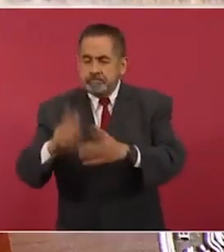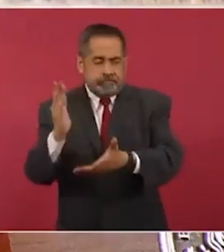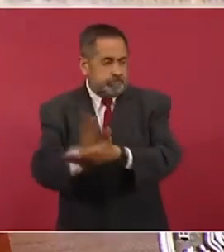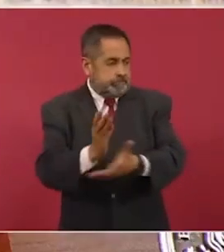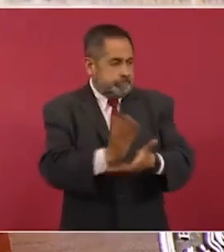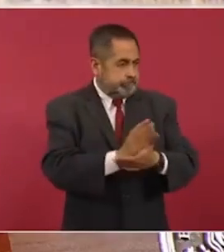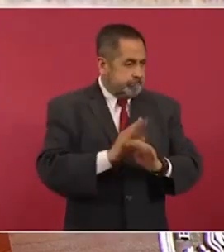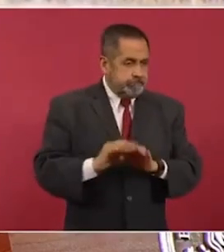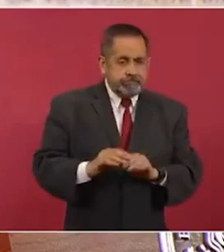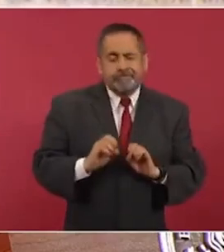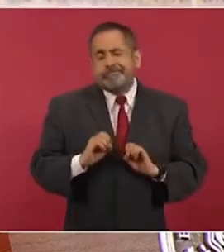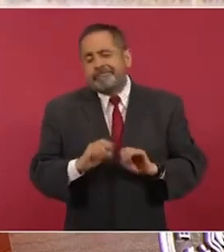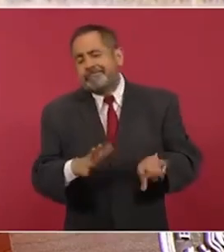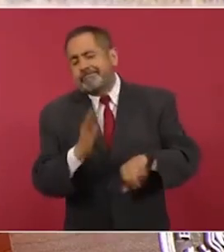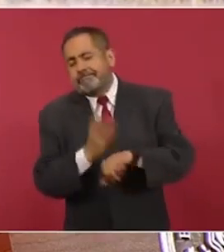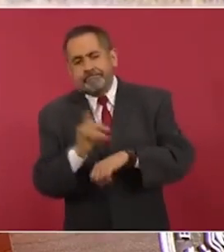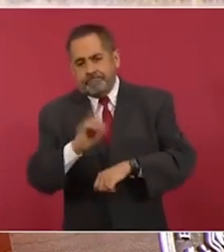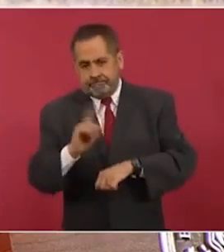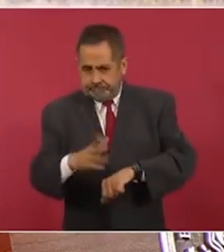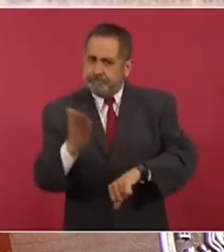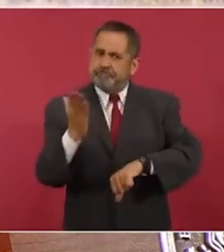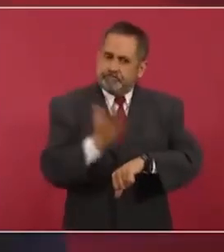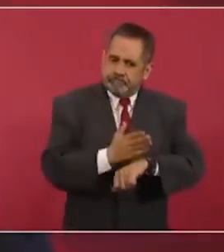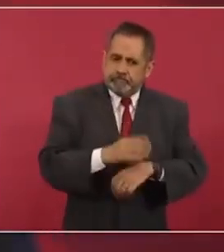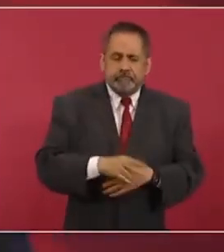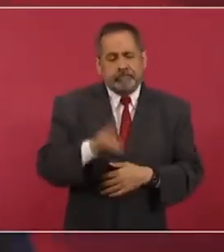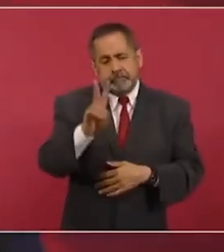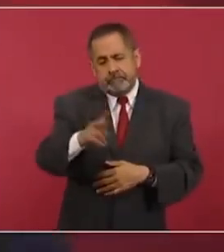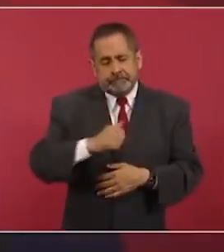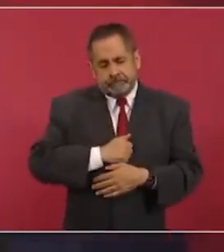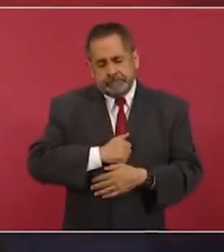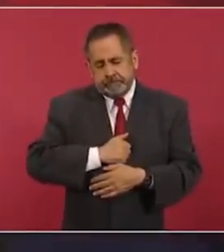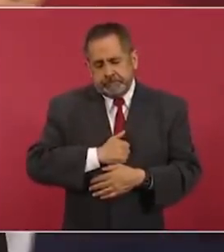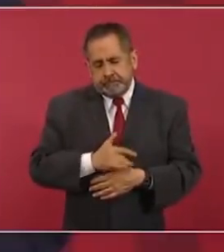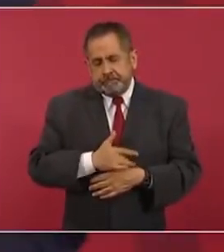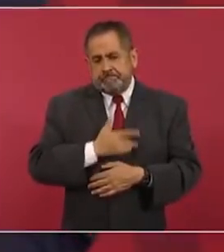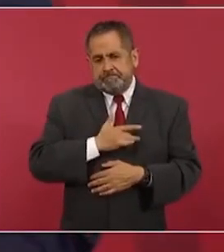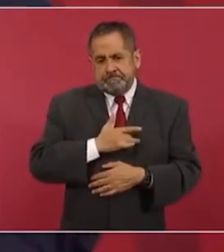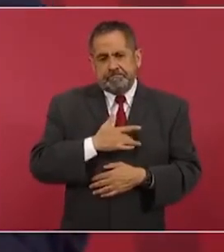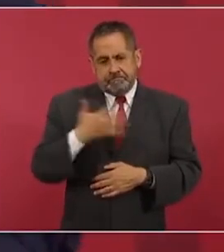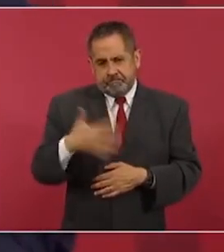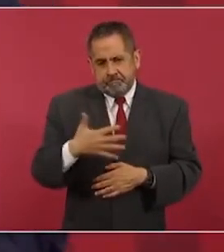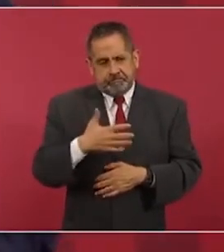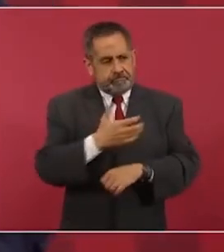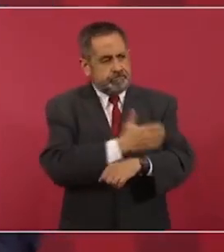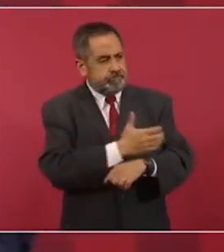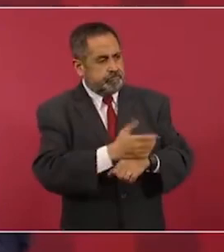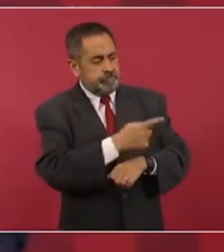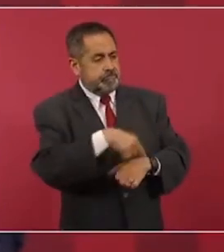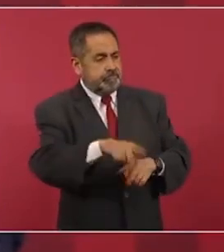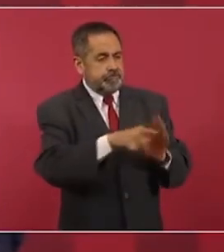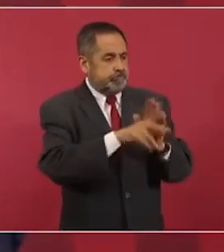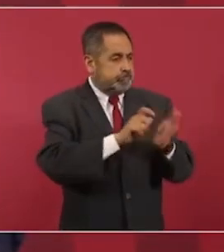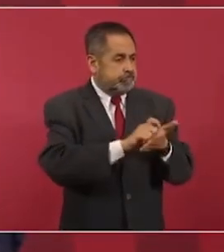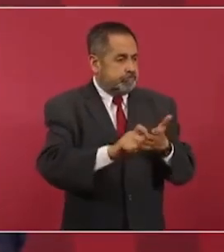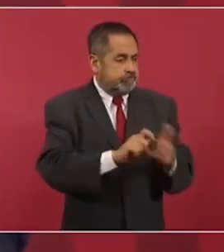impunidad. En lamentamos mucho lo de los asesinatos de los compañeros, de las compañeras